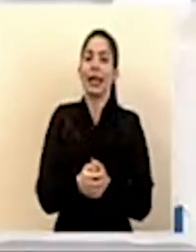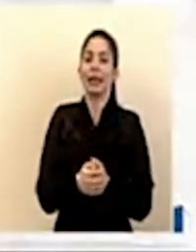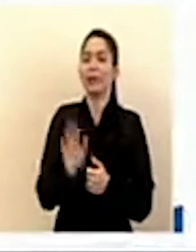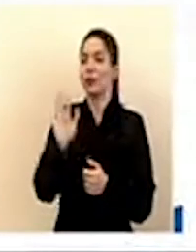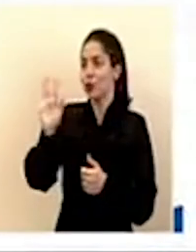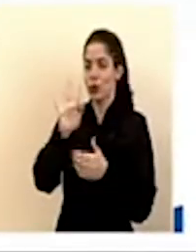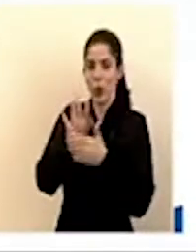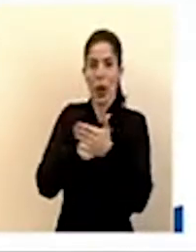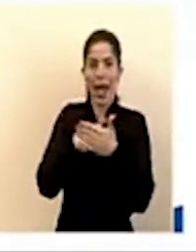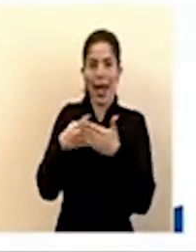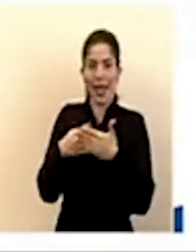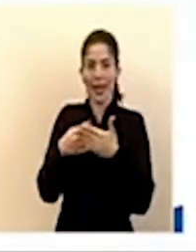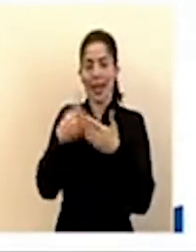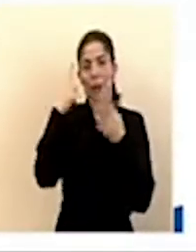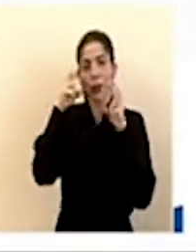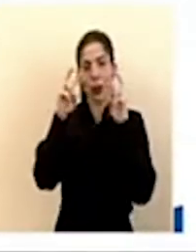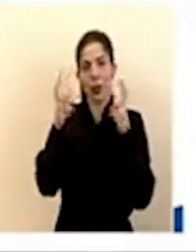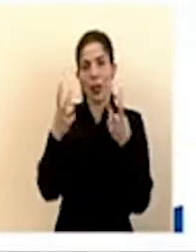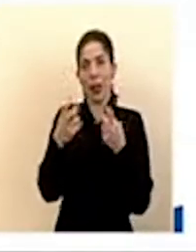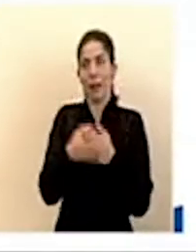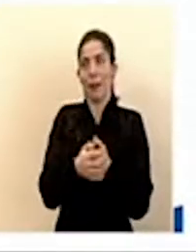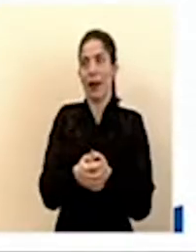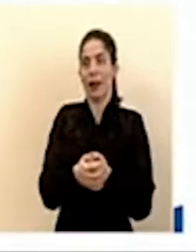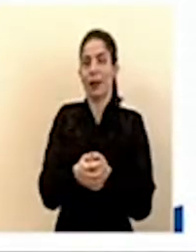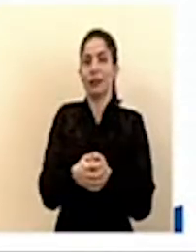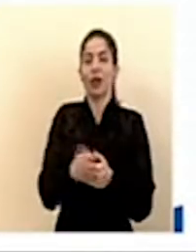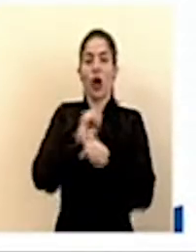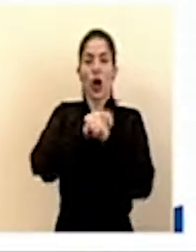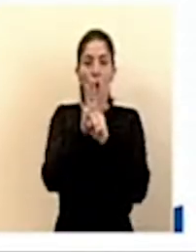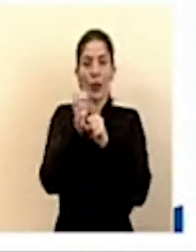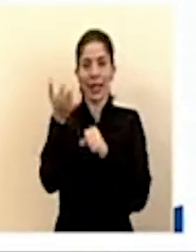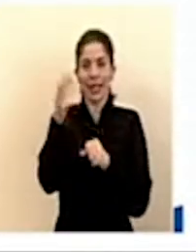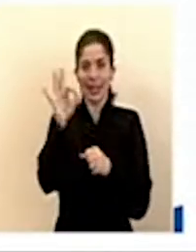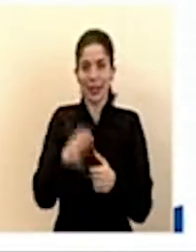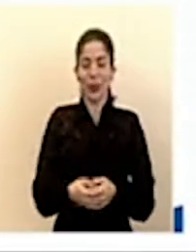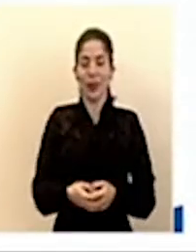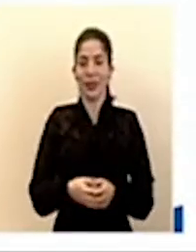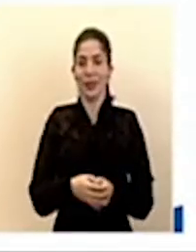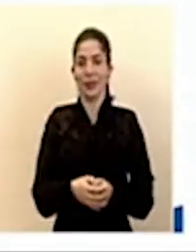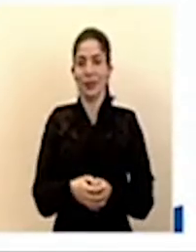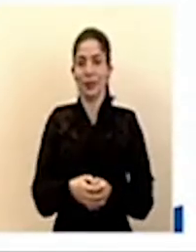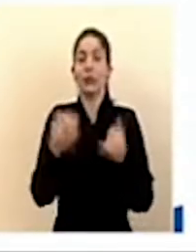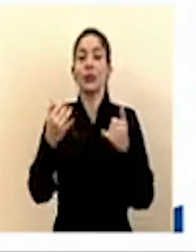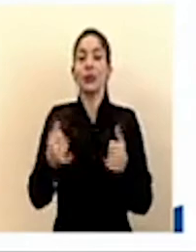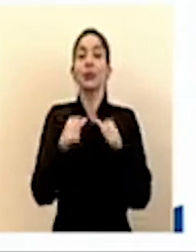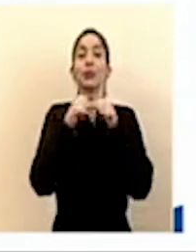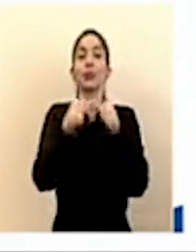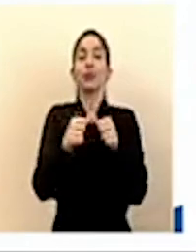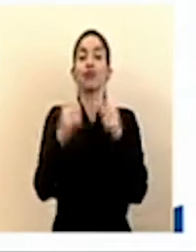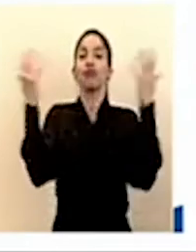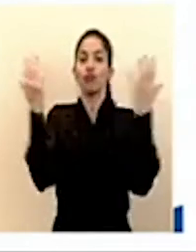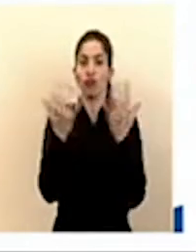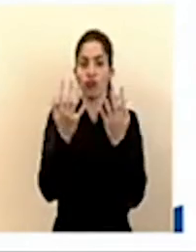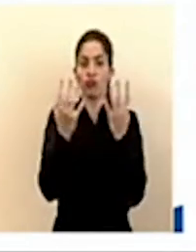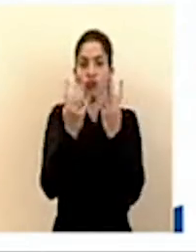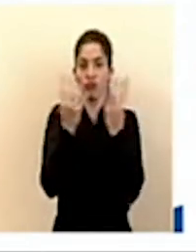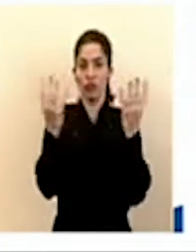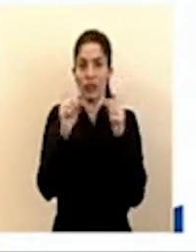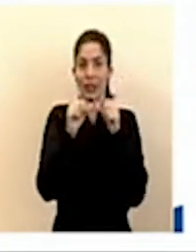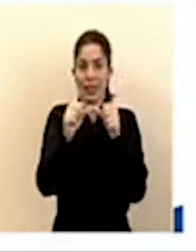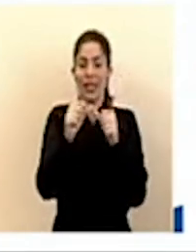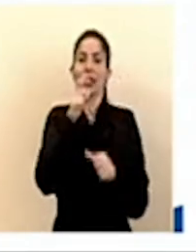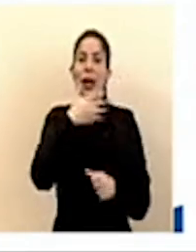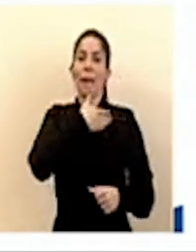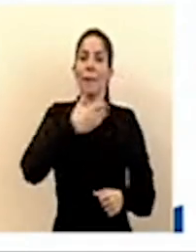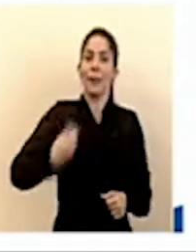agenda precisamente por el tema del COVID-19 continúan en esta conferencia de prensa el